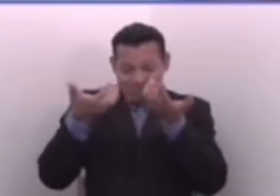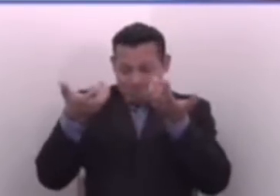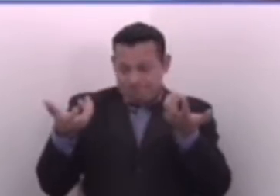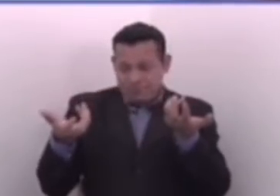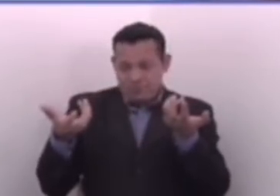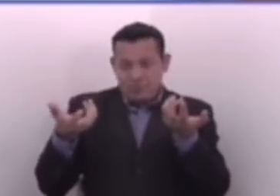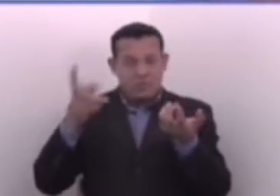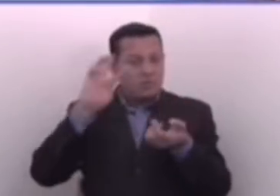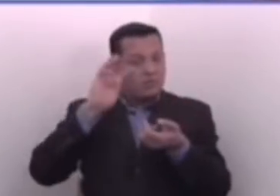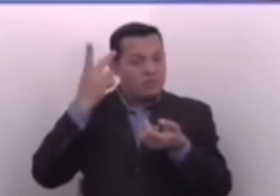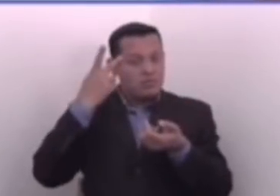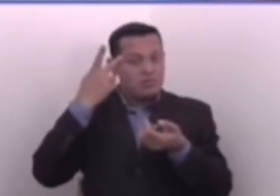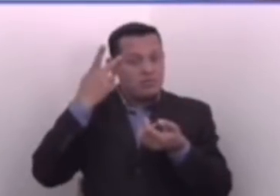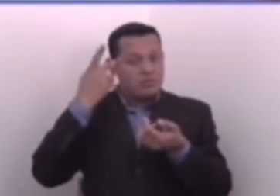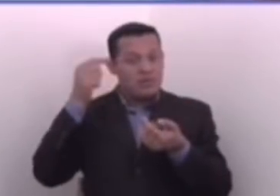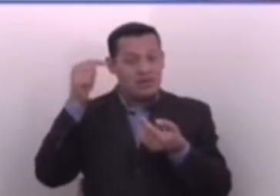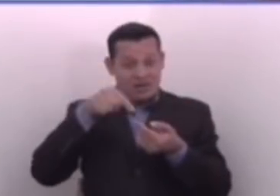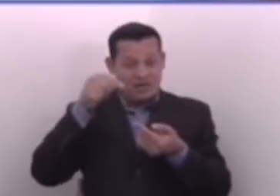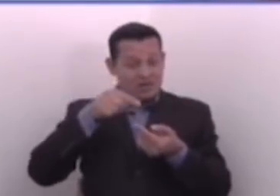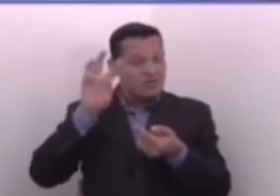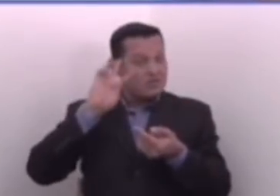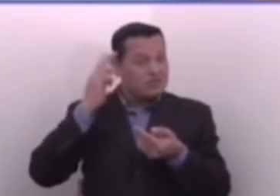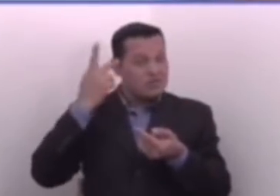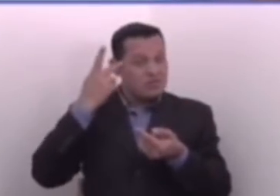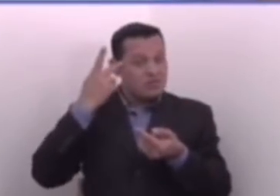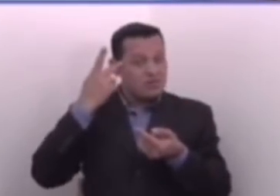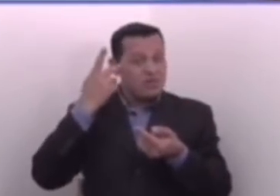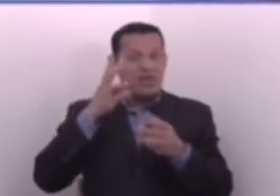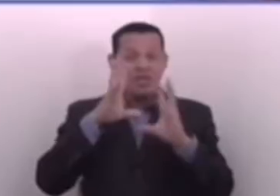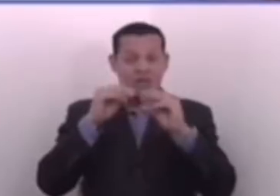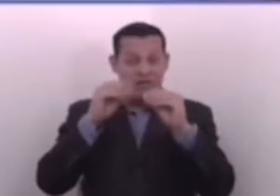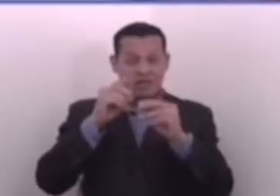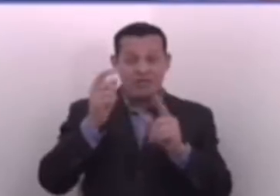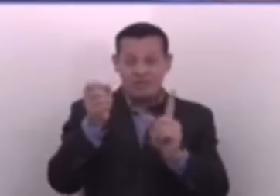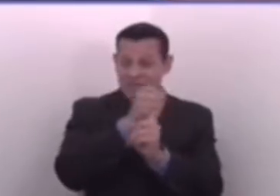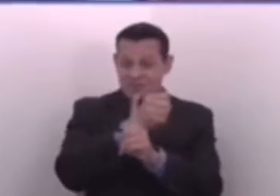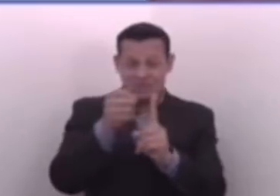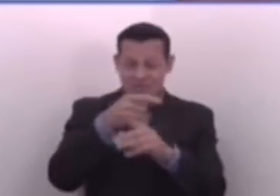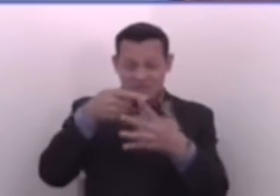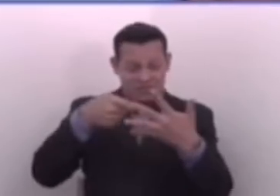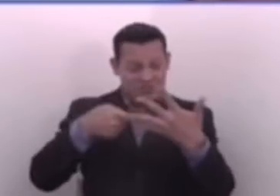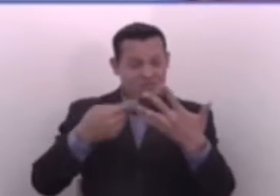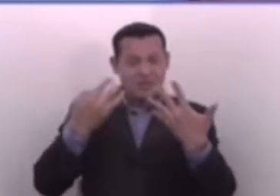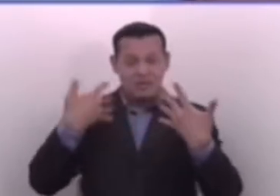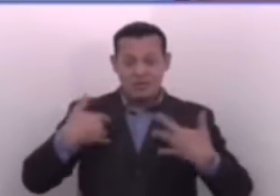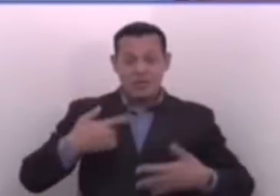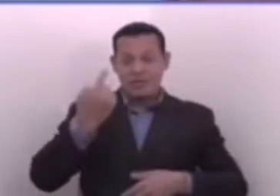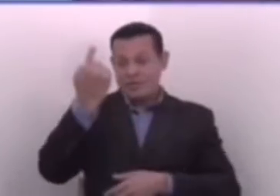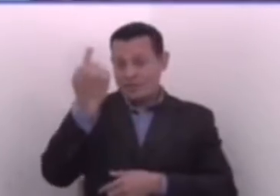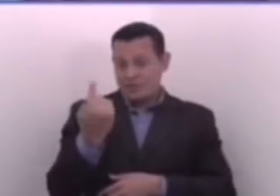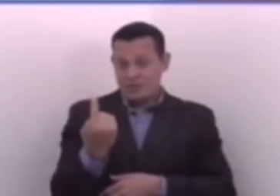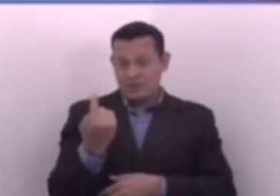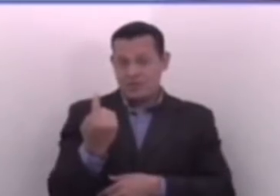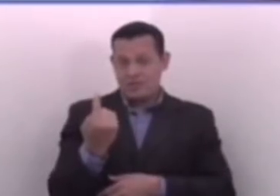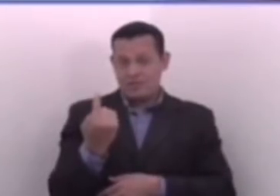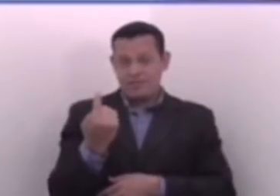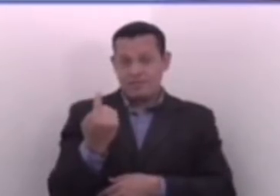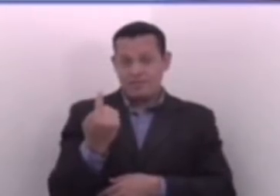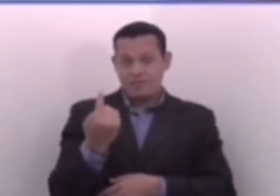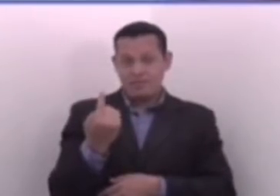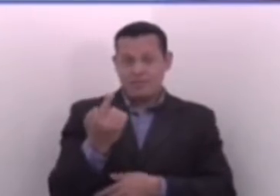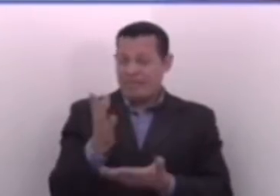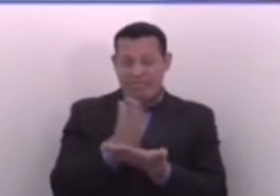me refiero justamente a eso. Estamos hablando por esas violaciones a esa gente que nada debe.